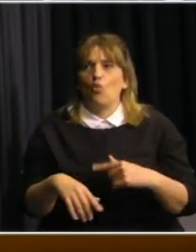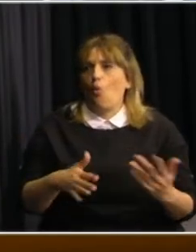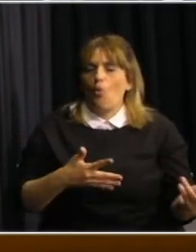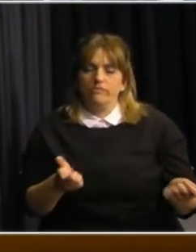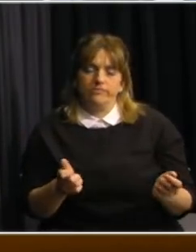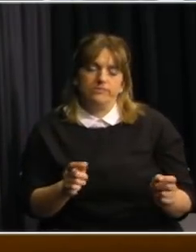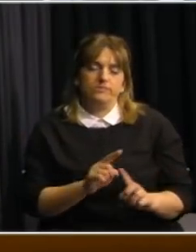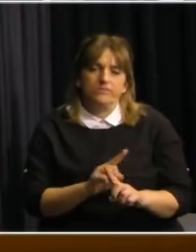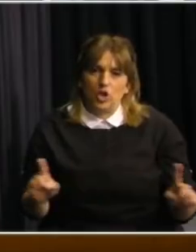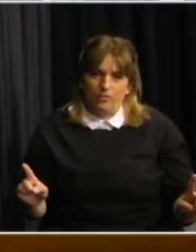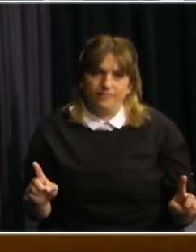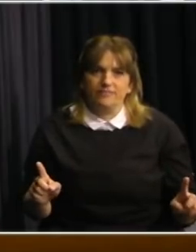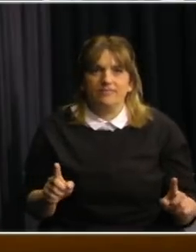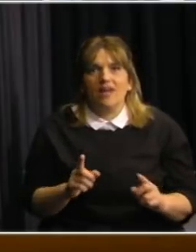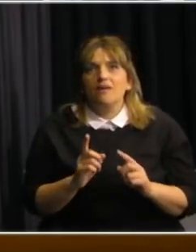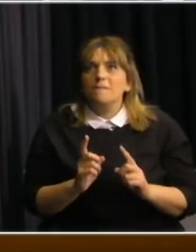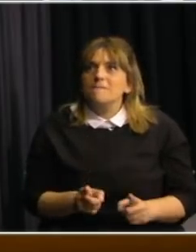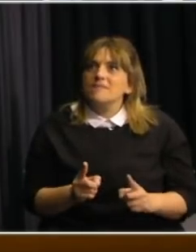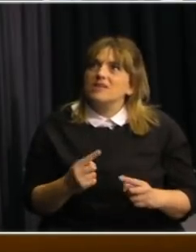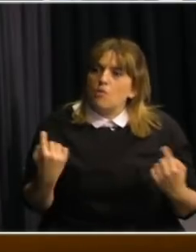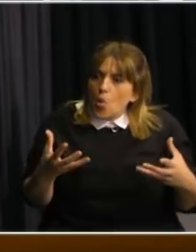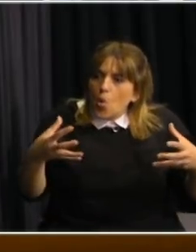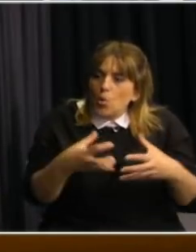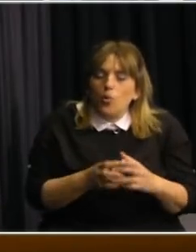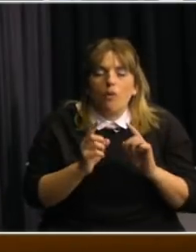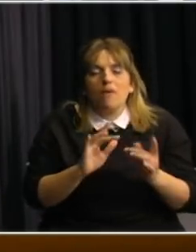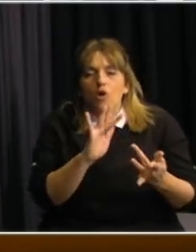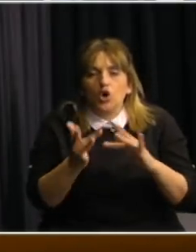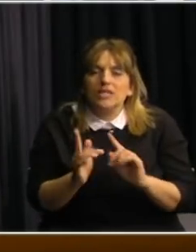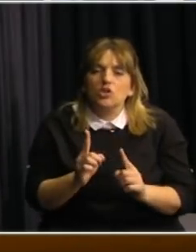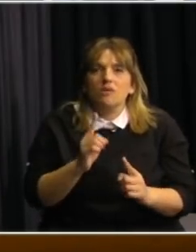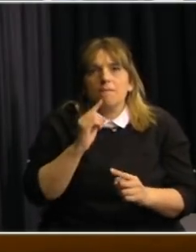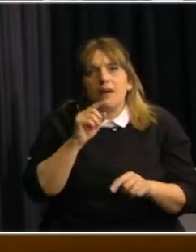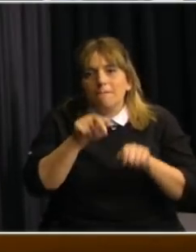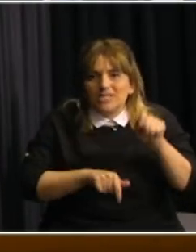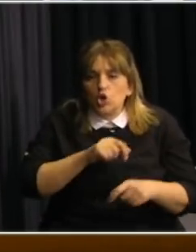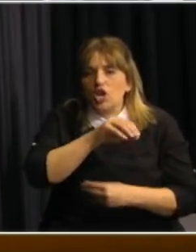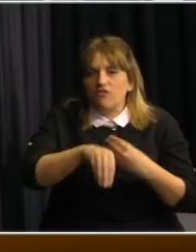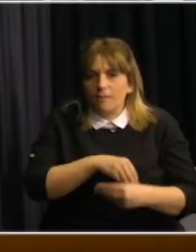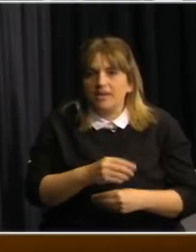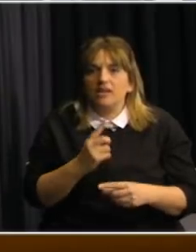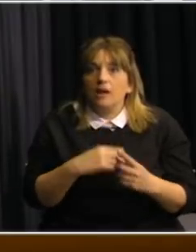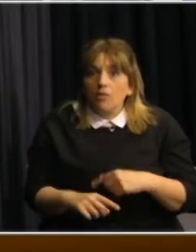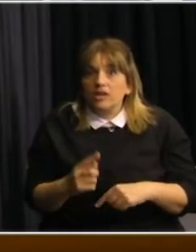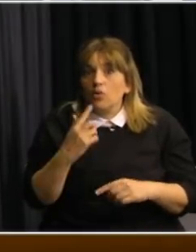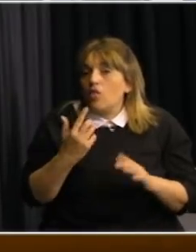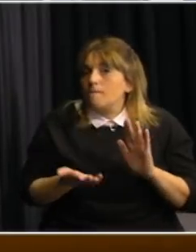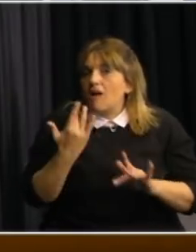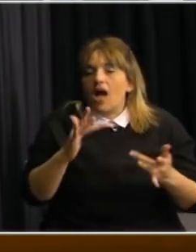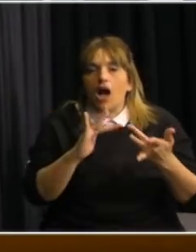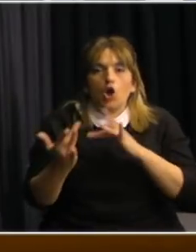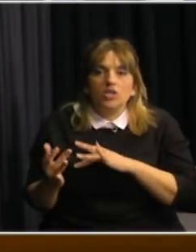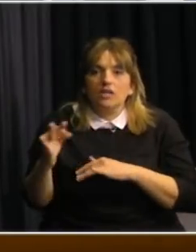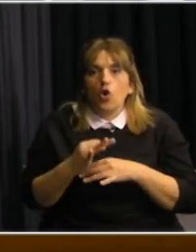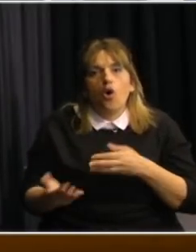Tenemos que mantenernos dentro de nuestros círculos habituales de familiares y amigos, ya que el exceso de contactos o de